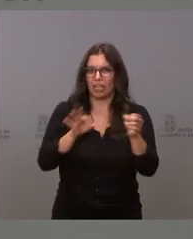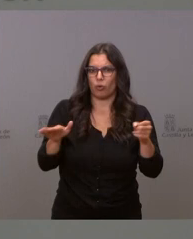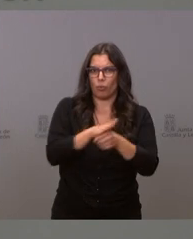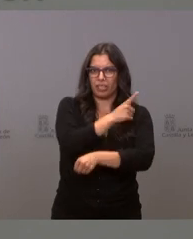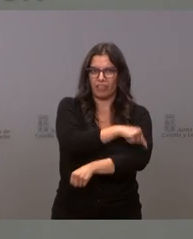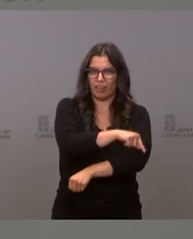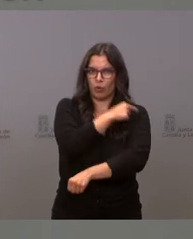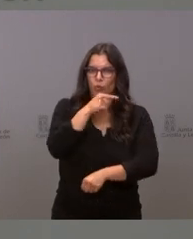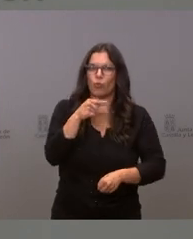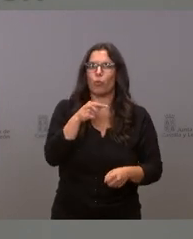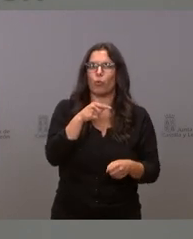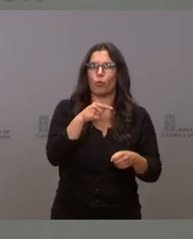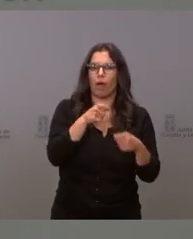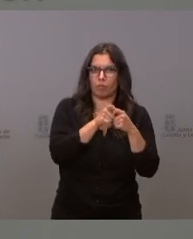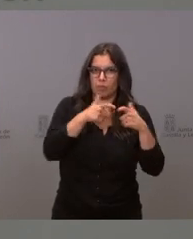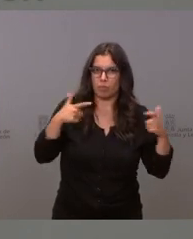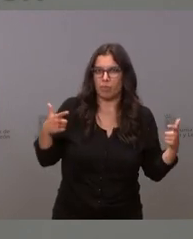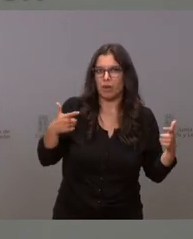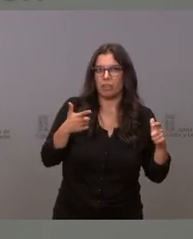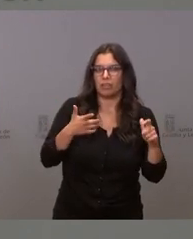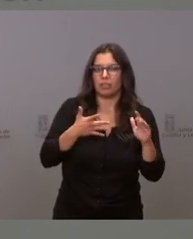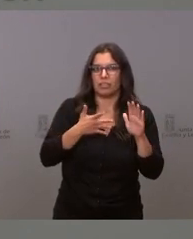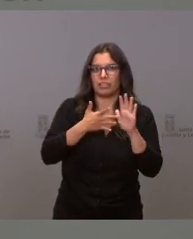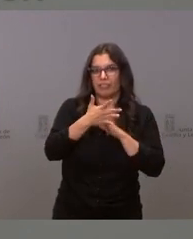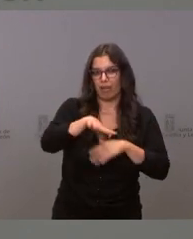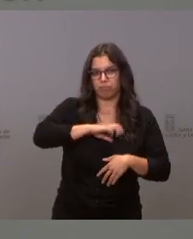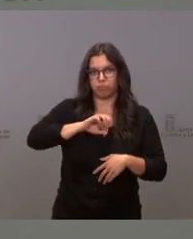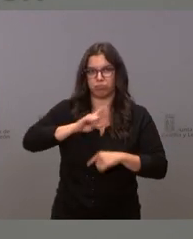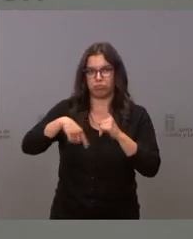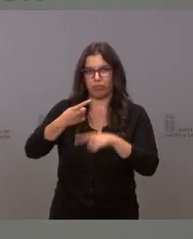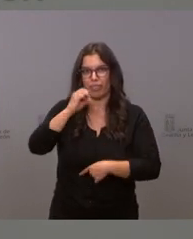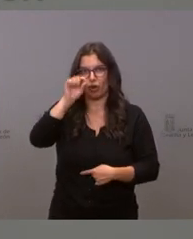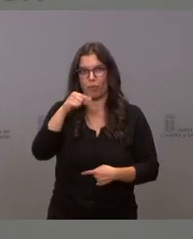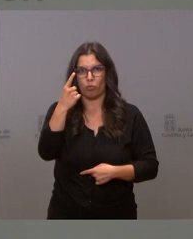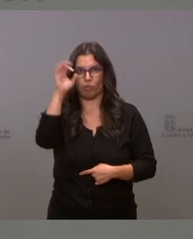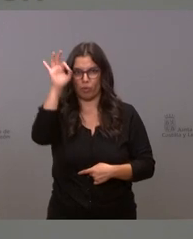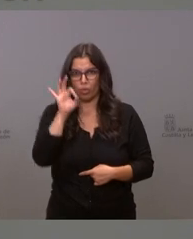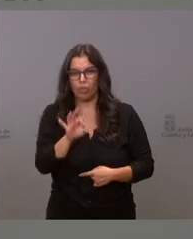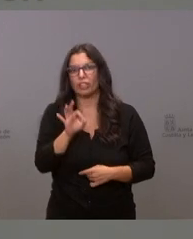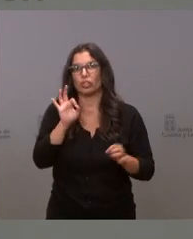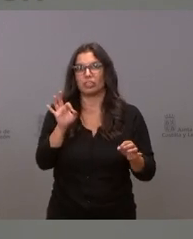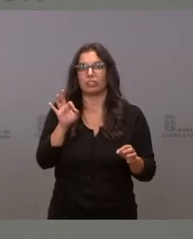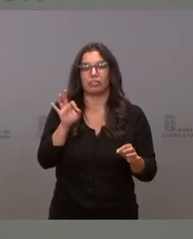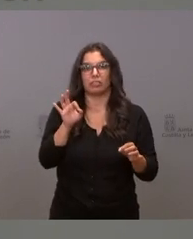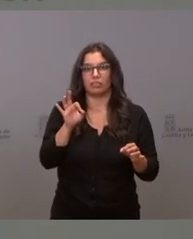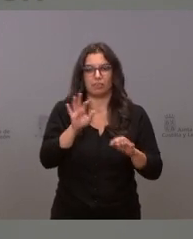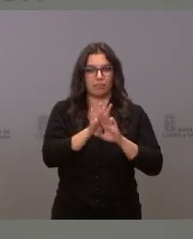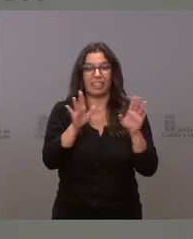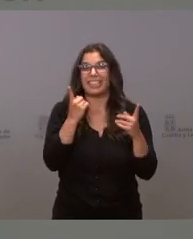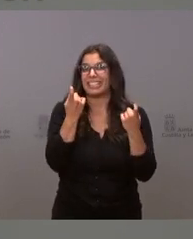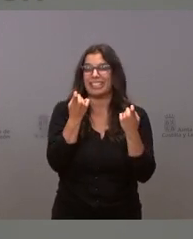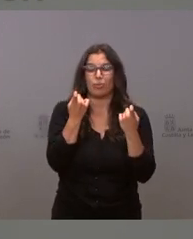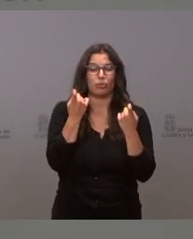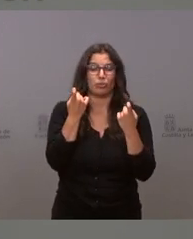es muy muy pequeño estamos hablando por debajo del 0,1% cuando hayamos vacunado a nuestra población esto se va a acabar y solo necesitamos